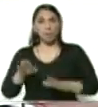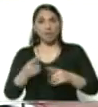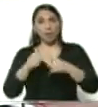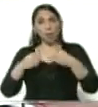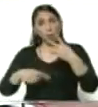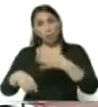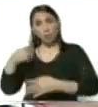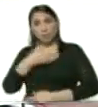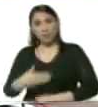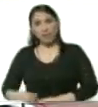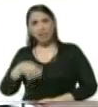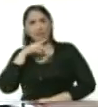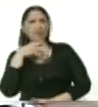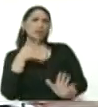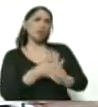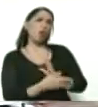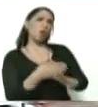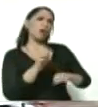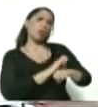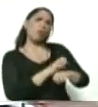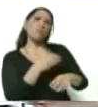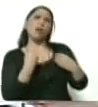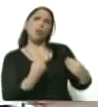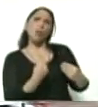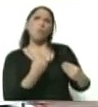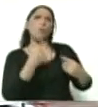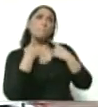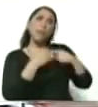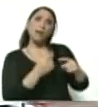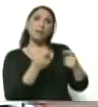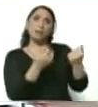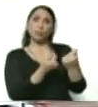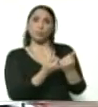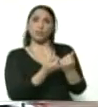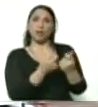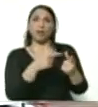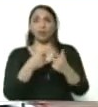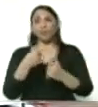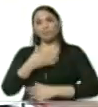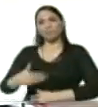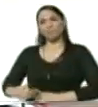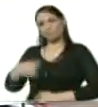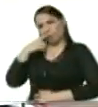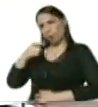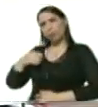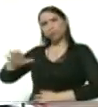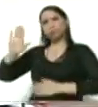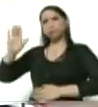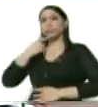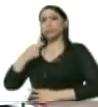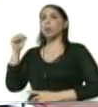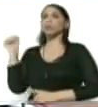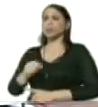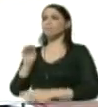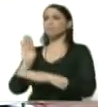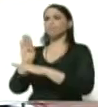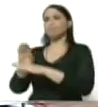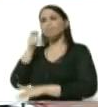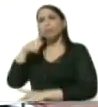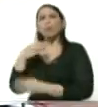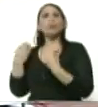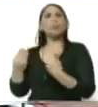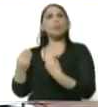presidentes hablaban era de la economía y de las pérdidas económicas, el presidente Nicolás Maduro dijo cuidar al pueblo,